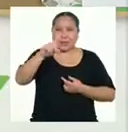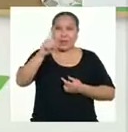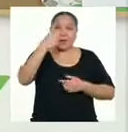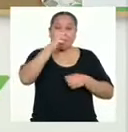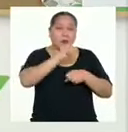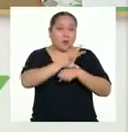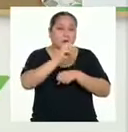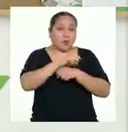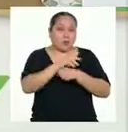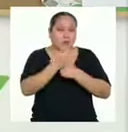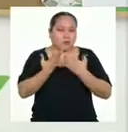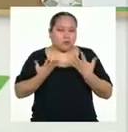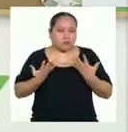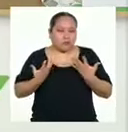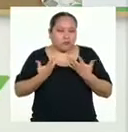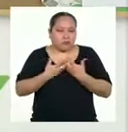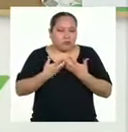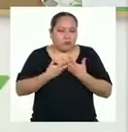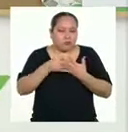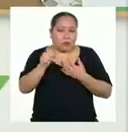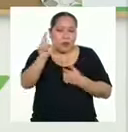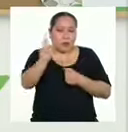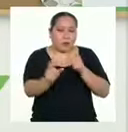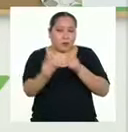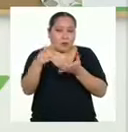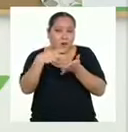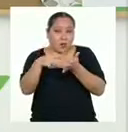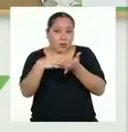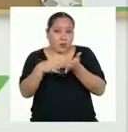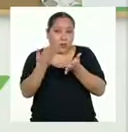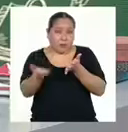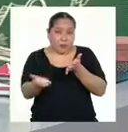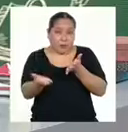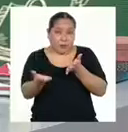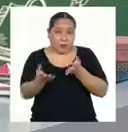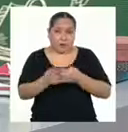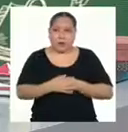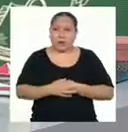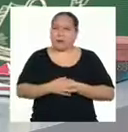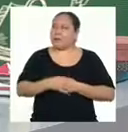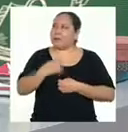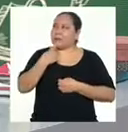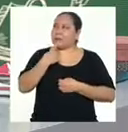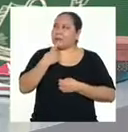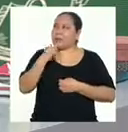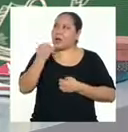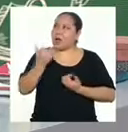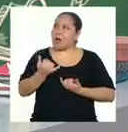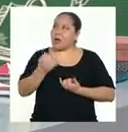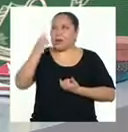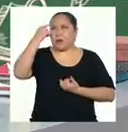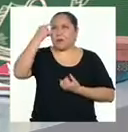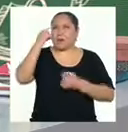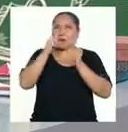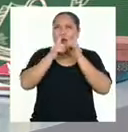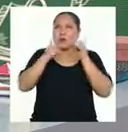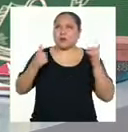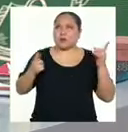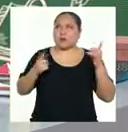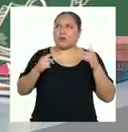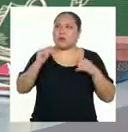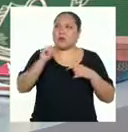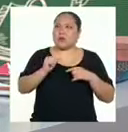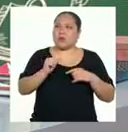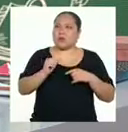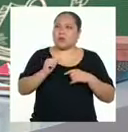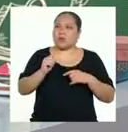recomendación se ajusta al destinatario y registro que determinamos en nuestra planificación? Ahora que considero el registro, tal vez he utilizado